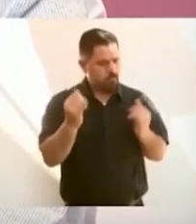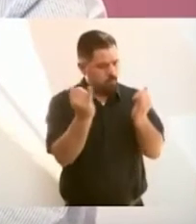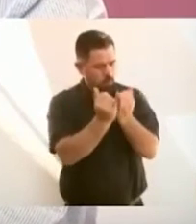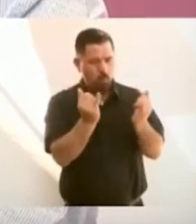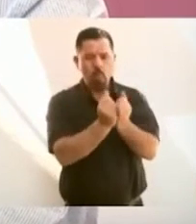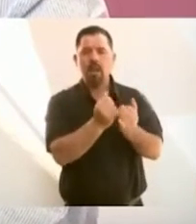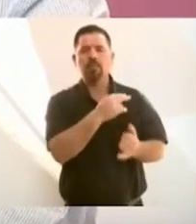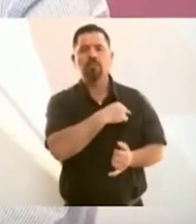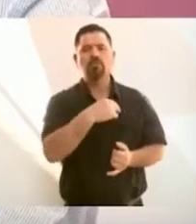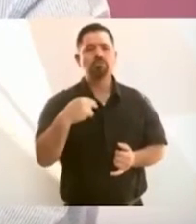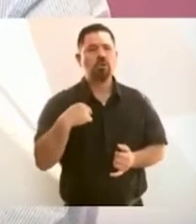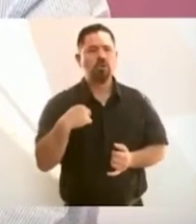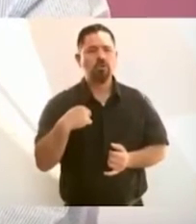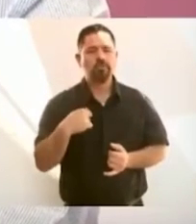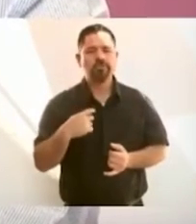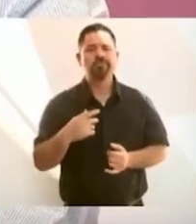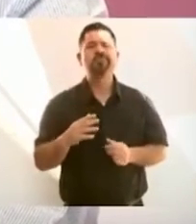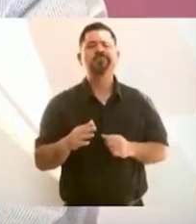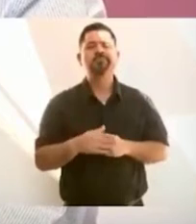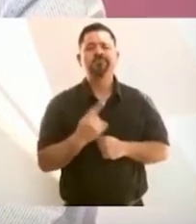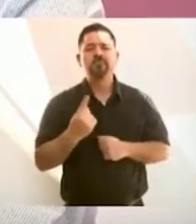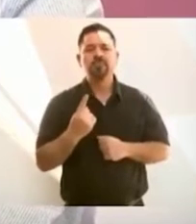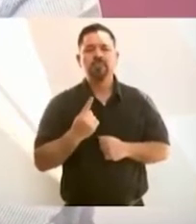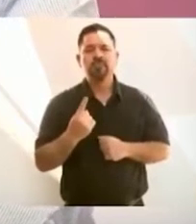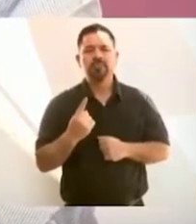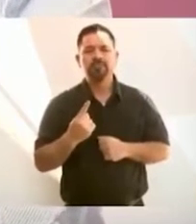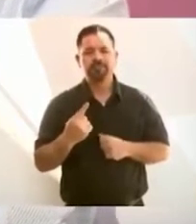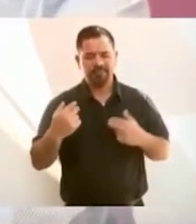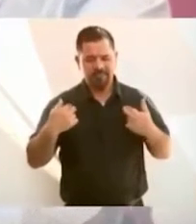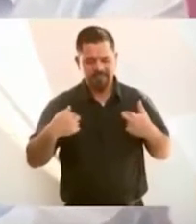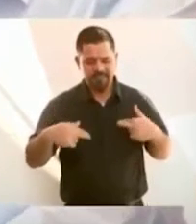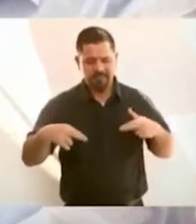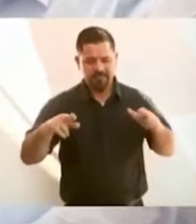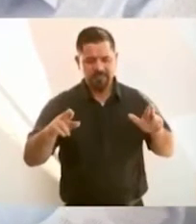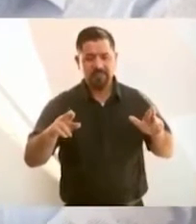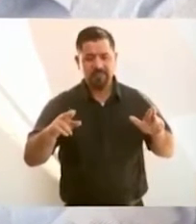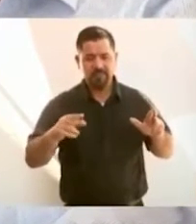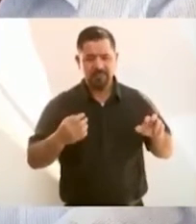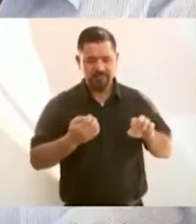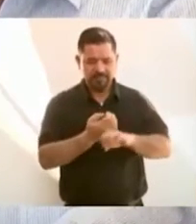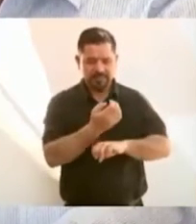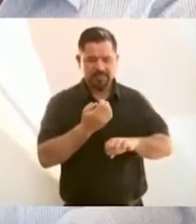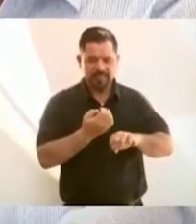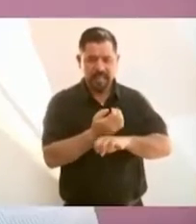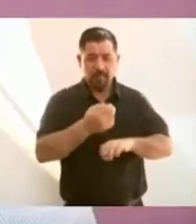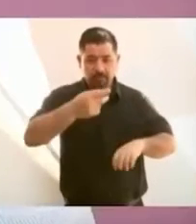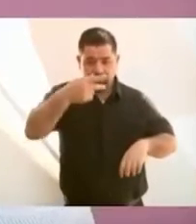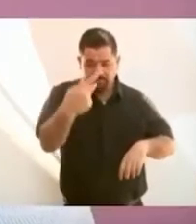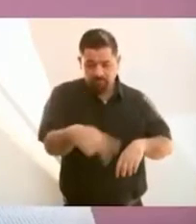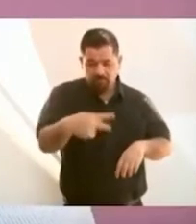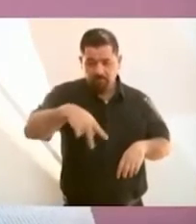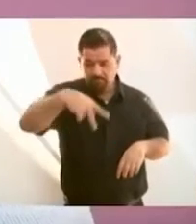en representación del Estado mexicano.